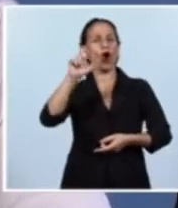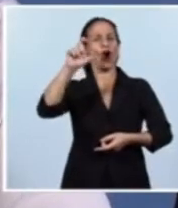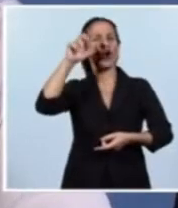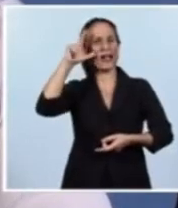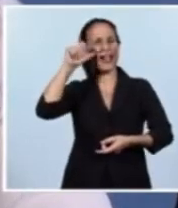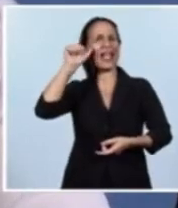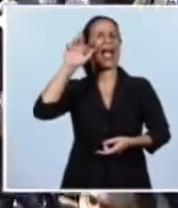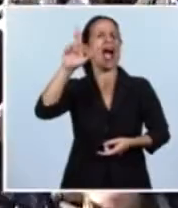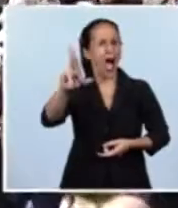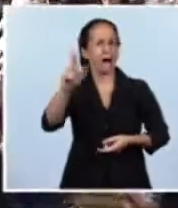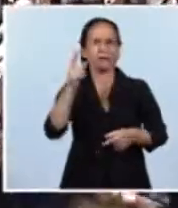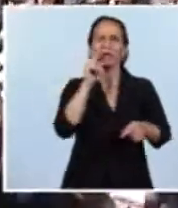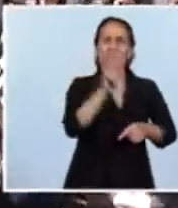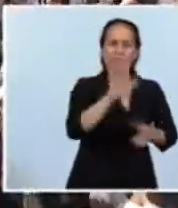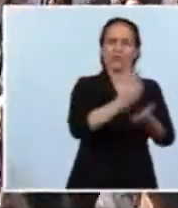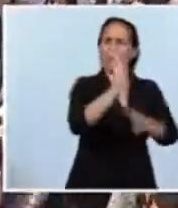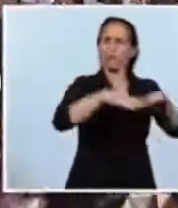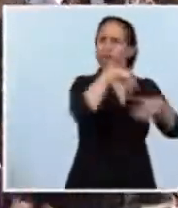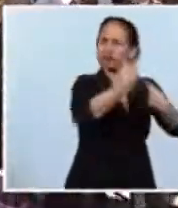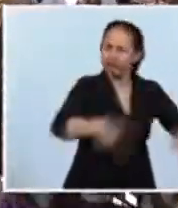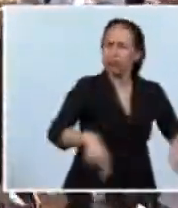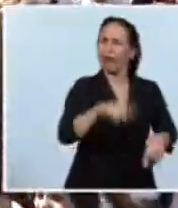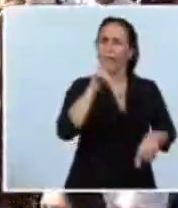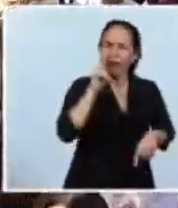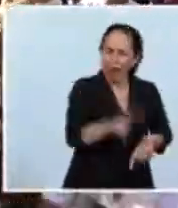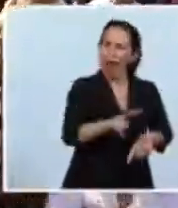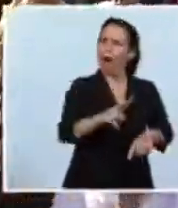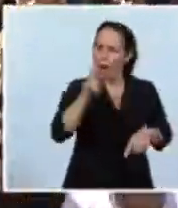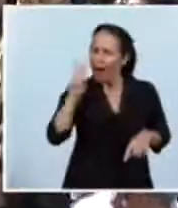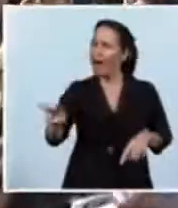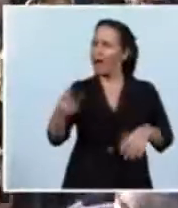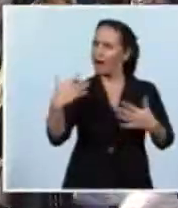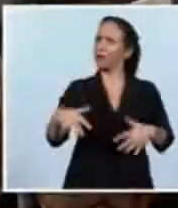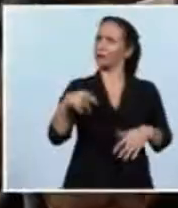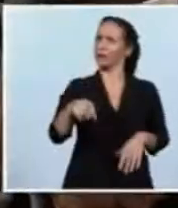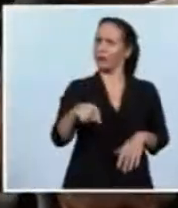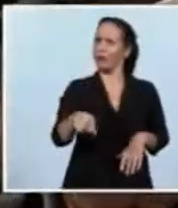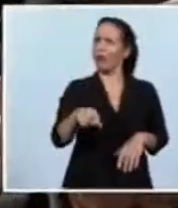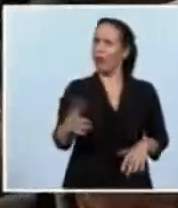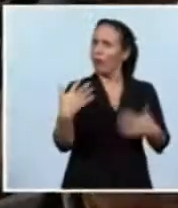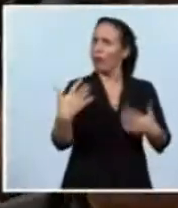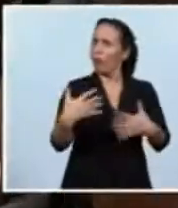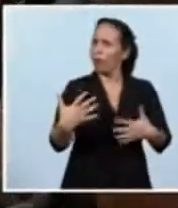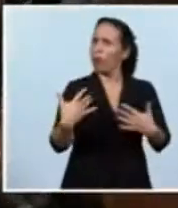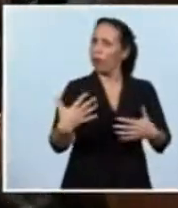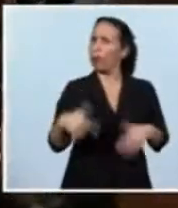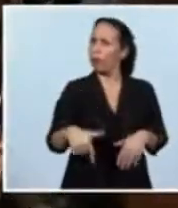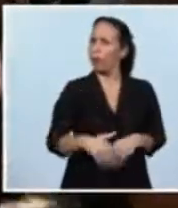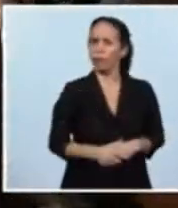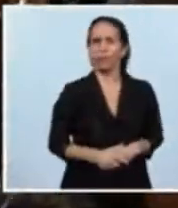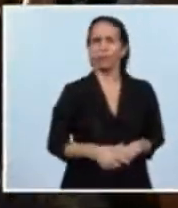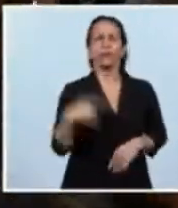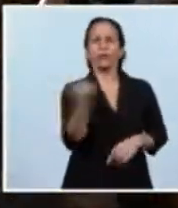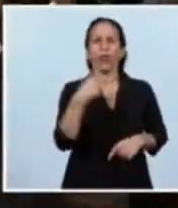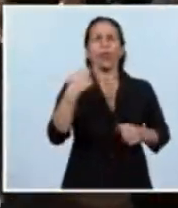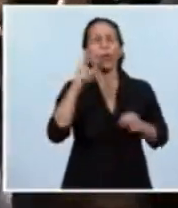políticas públicas de infraestructura, tienen que ver las posibilidades de